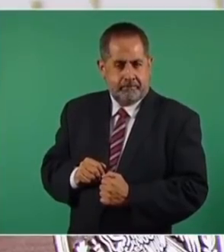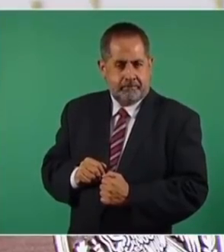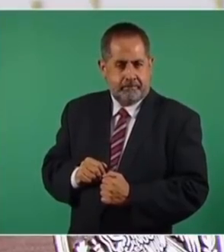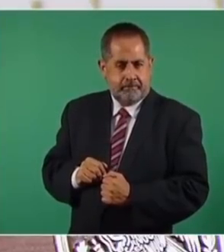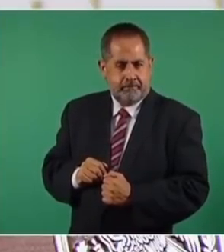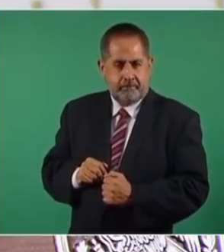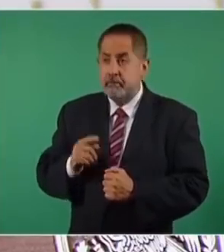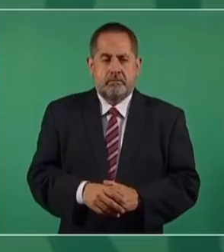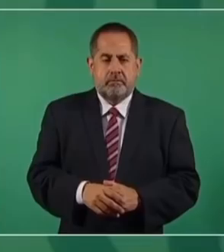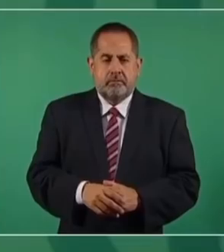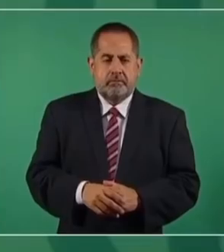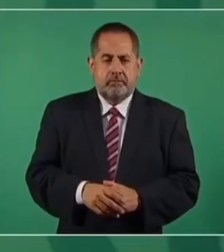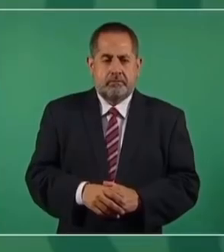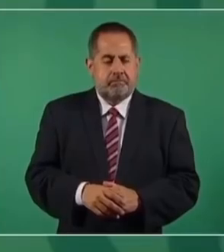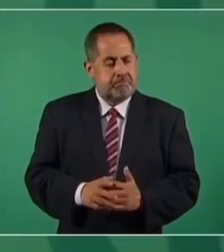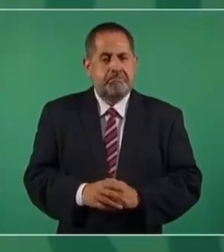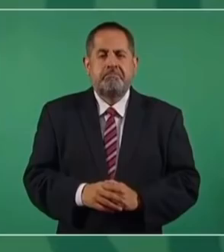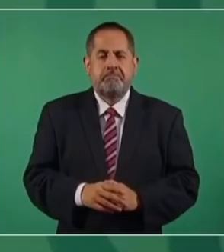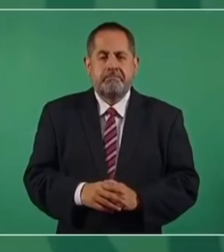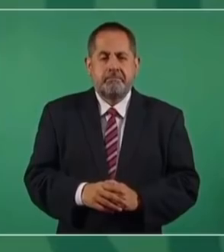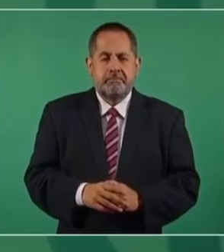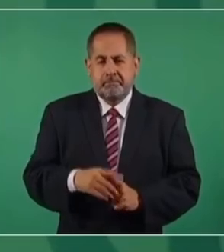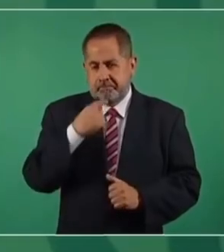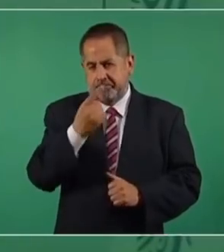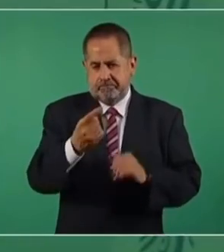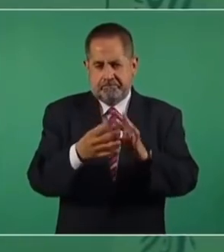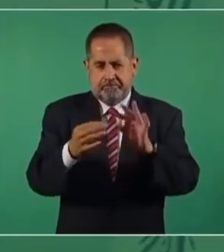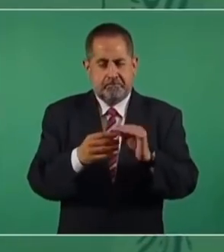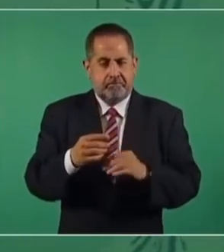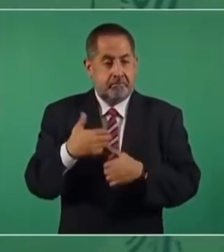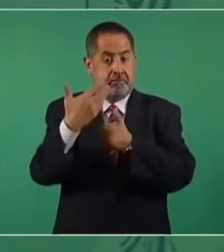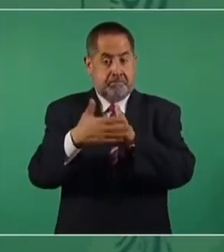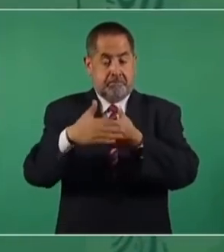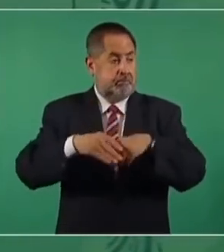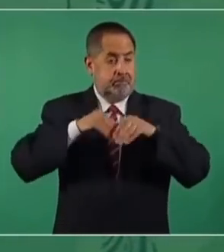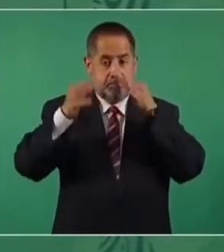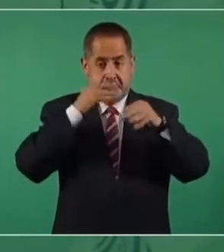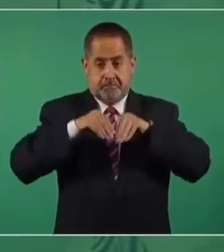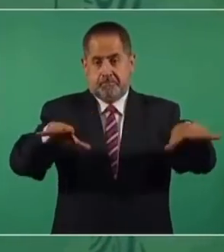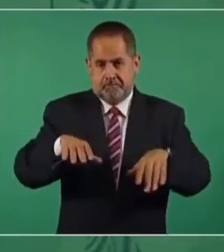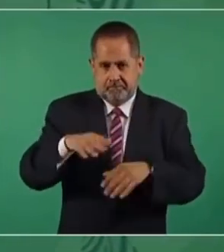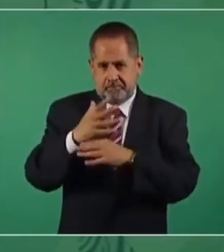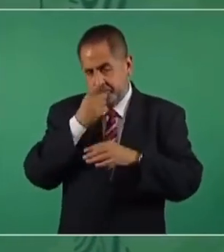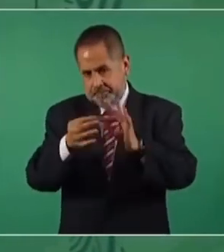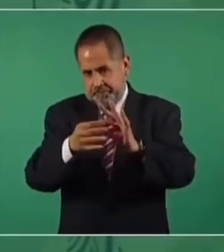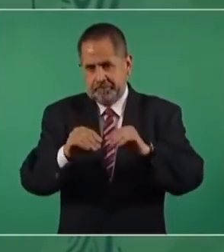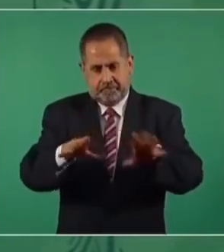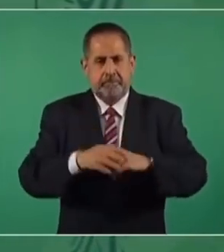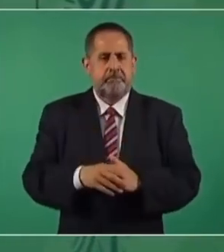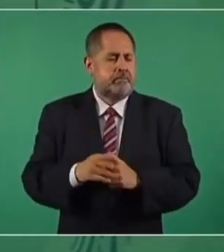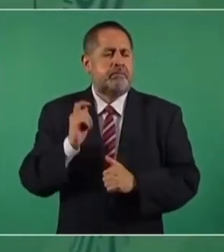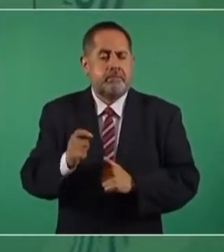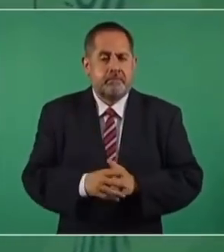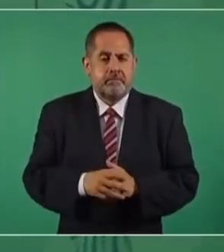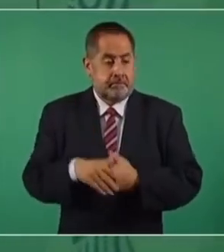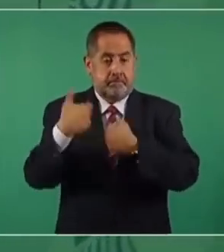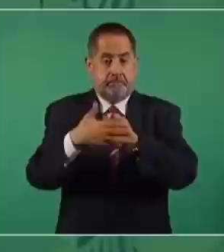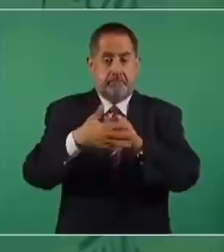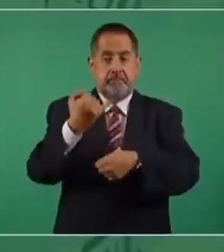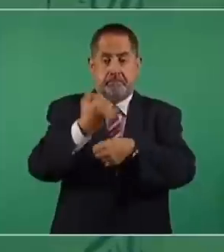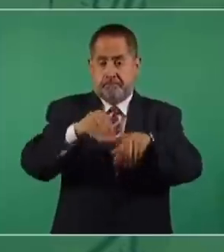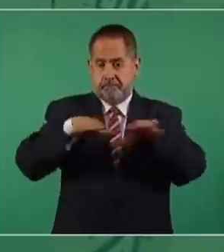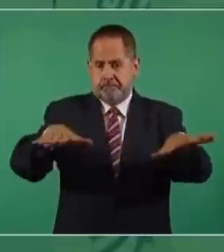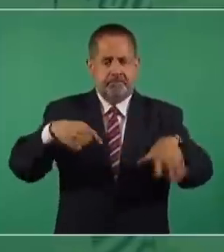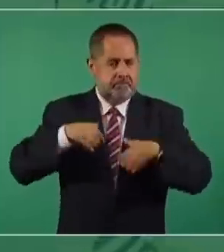Ya no hay corrupción arriba. Les voy a decir algo que comento en un mensaje que va a salir ahora, porque viene el informe